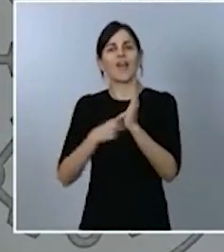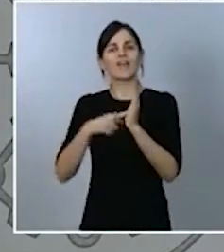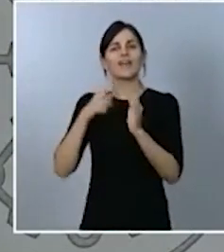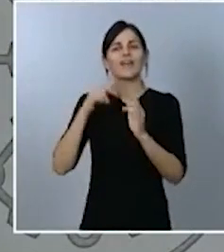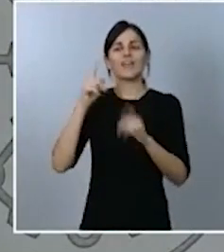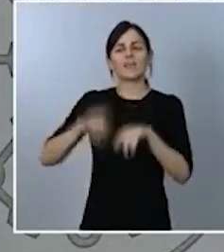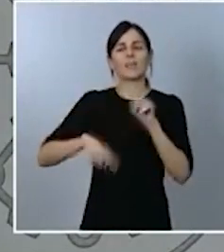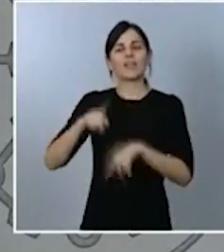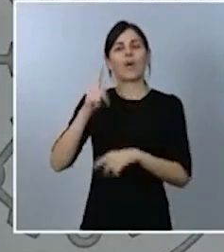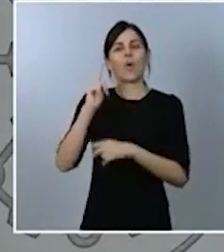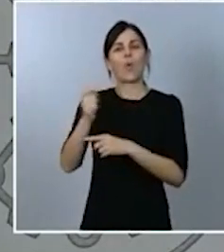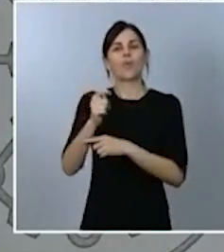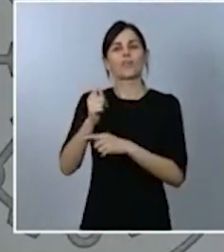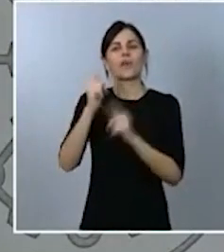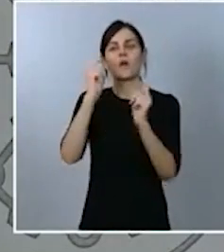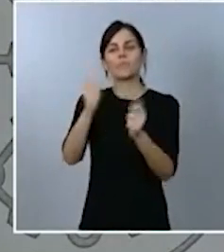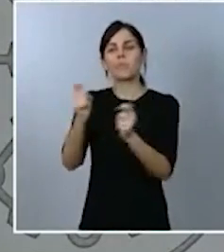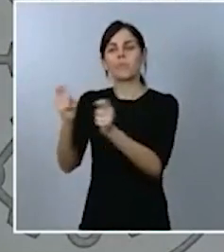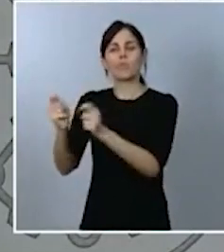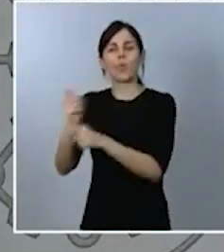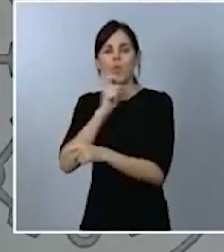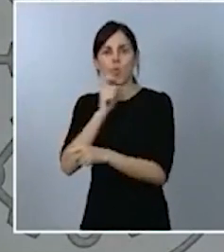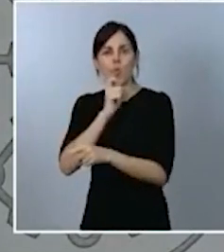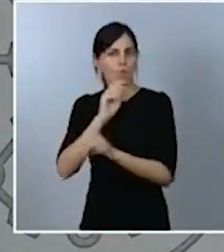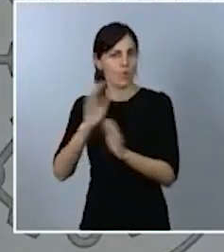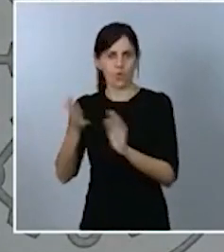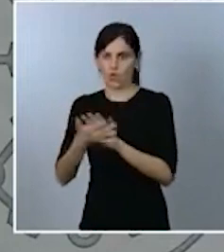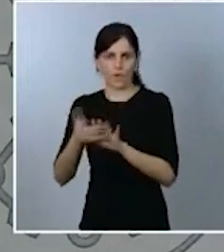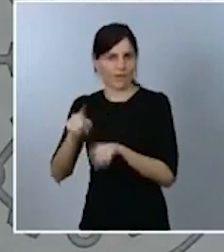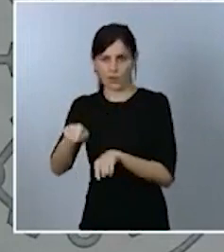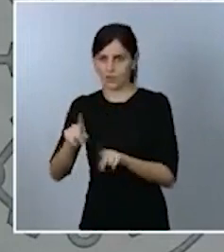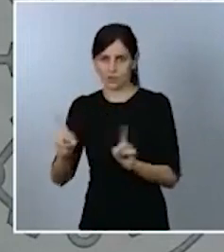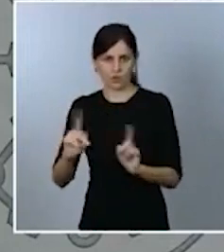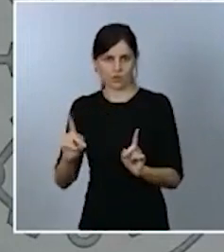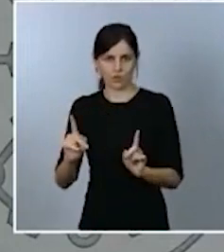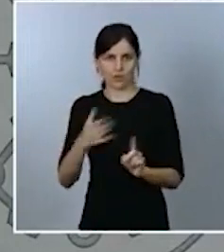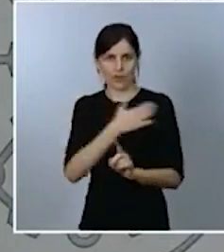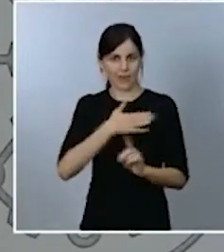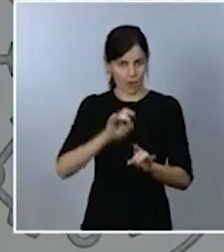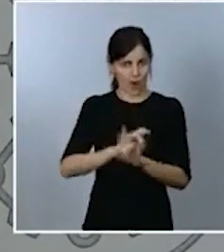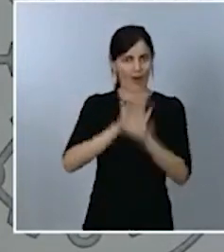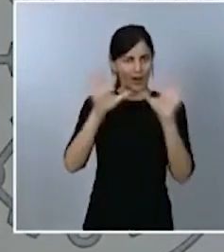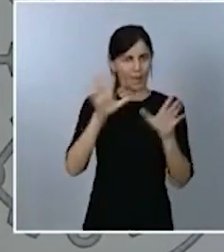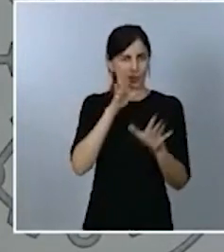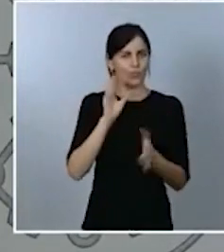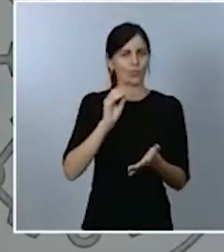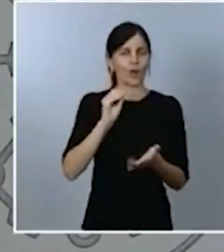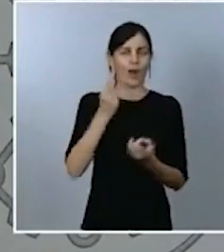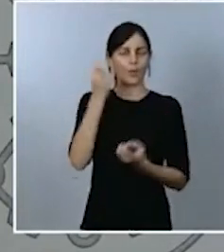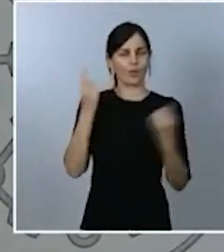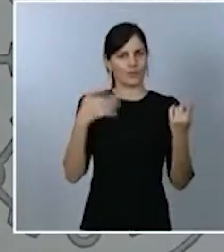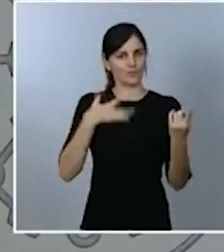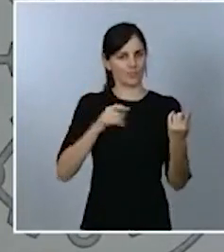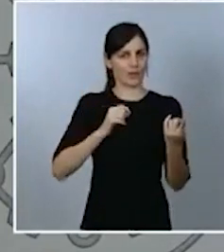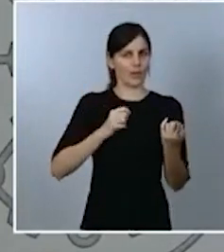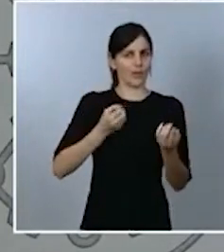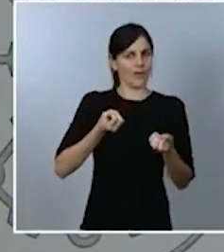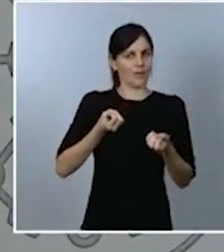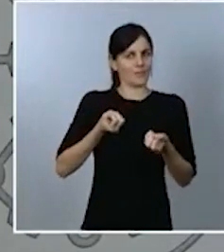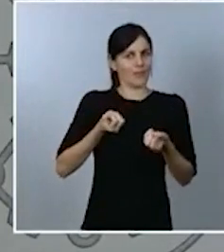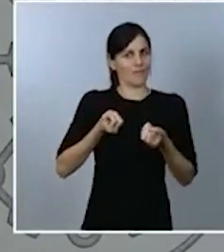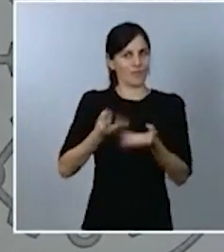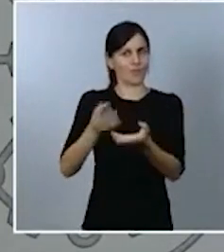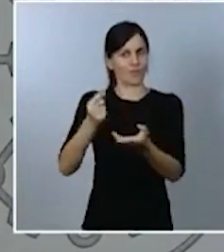y esto quiero dejarlo bastante claro porque a veces creo que la información puede generar confusión por supuesto